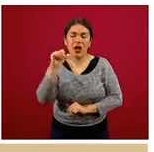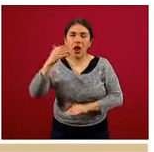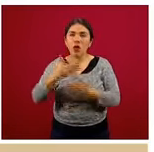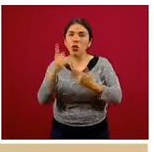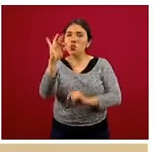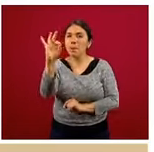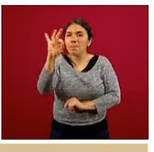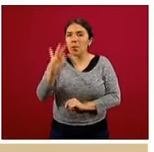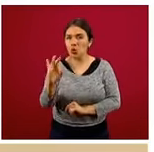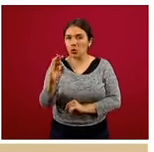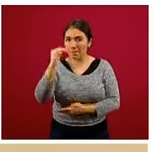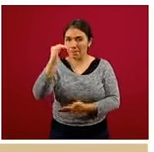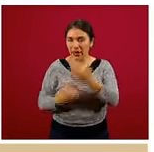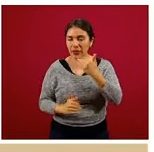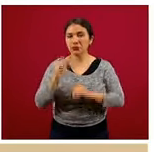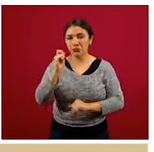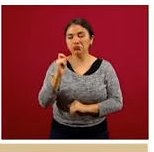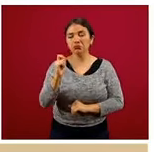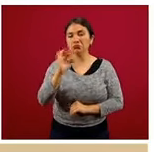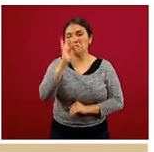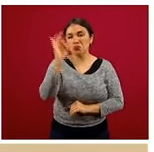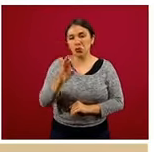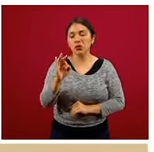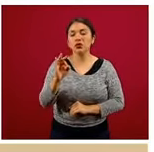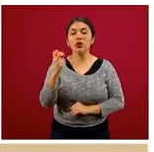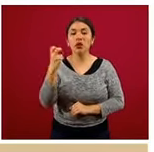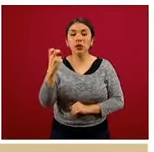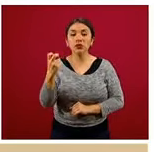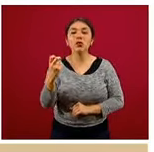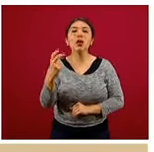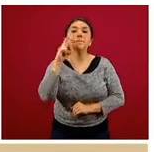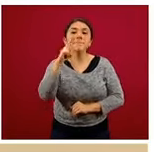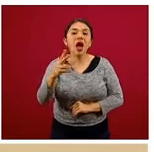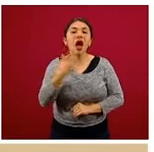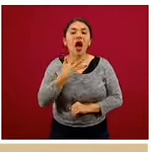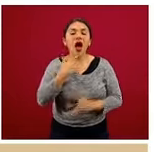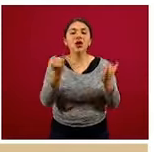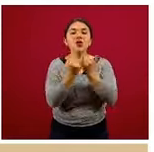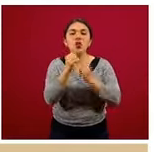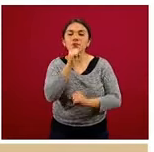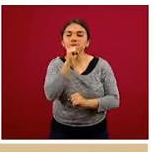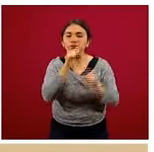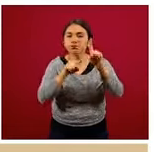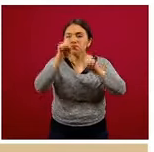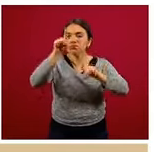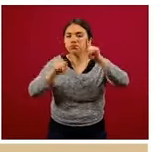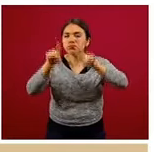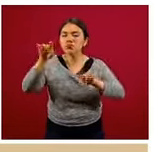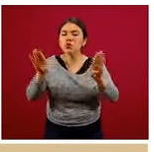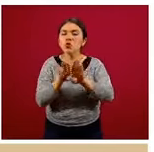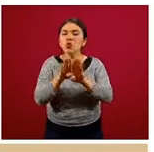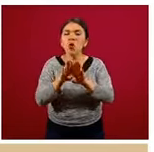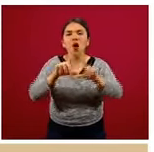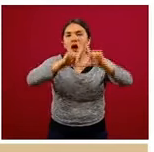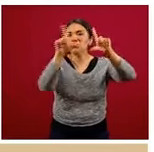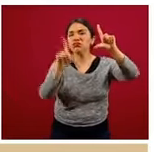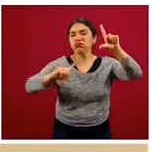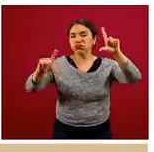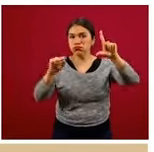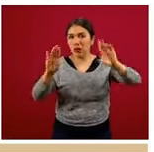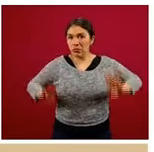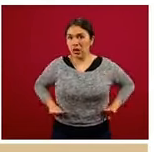es decir, disminuyó la media un punto porcentual. Y vemos cómo está distribuido a nivel nacional.